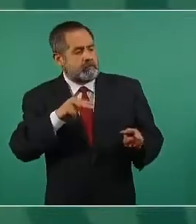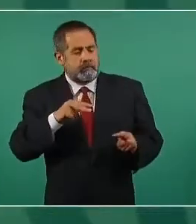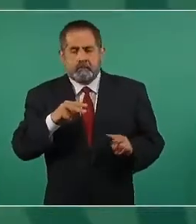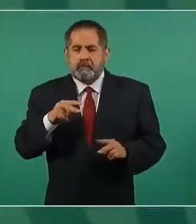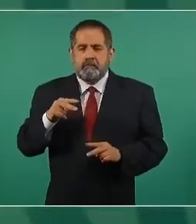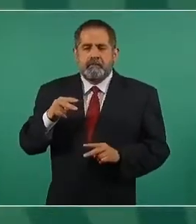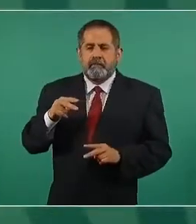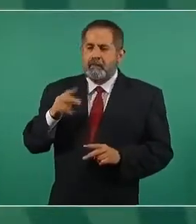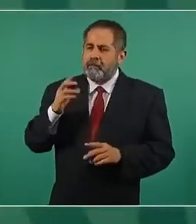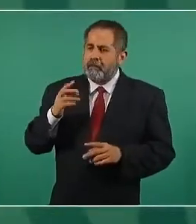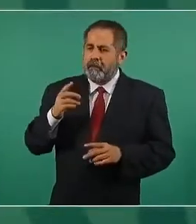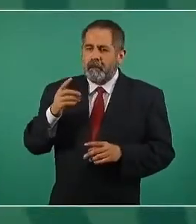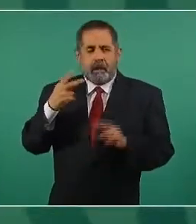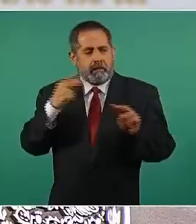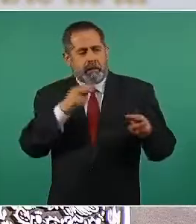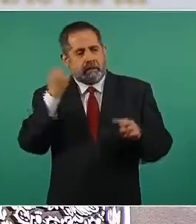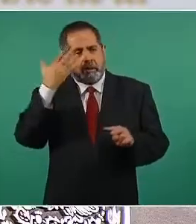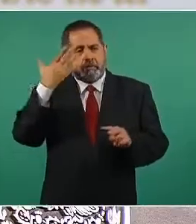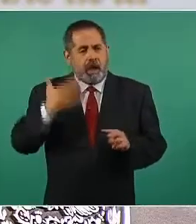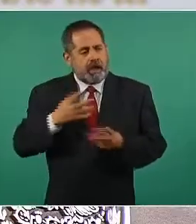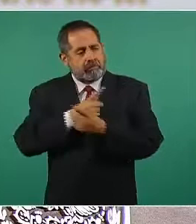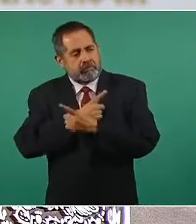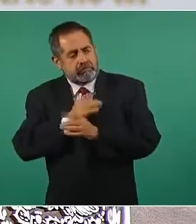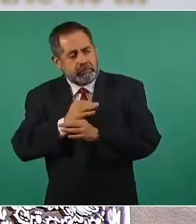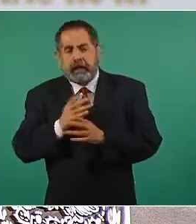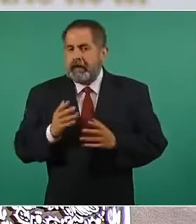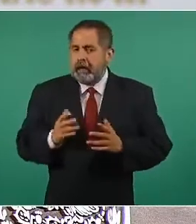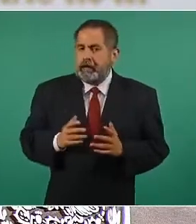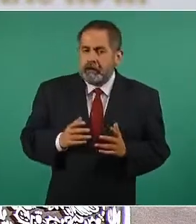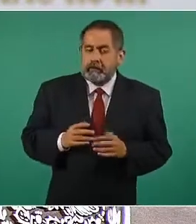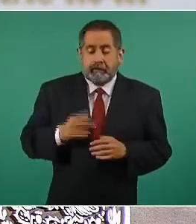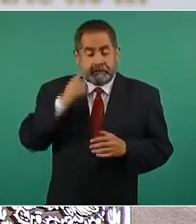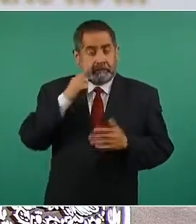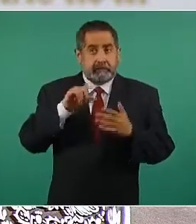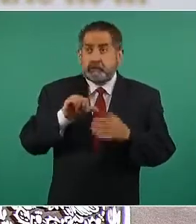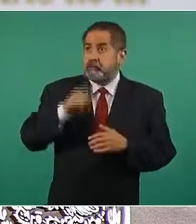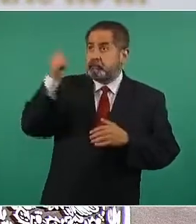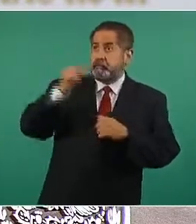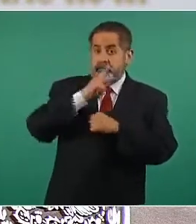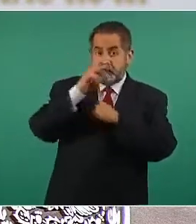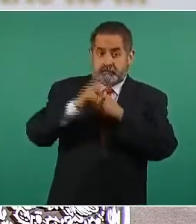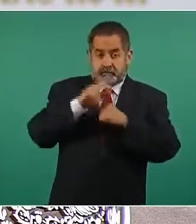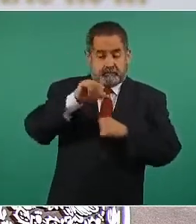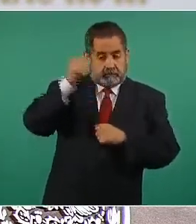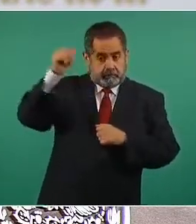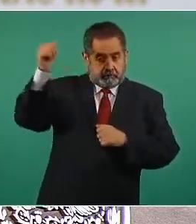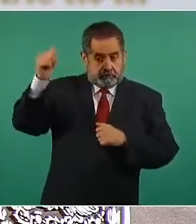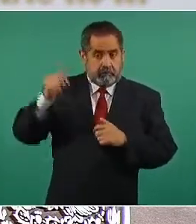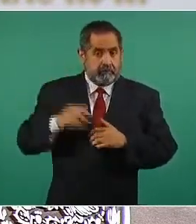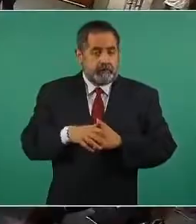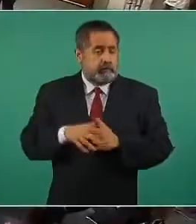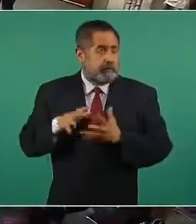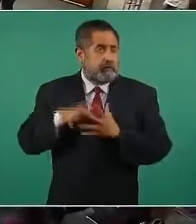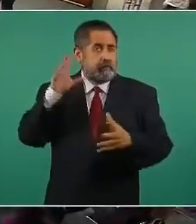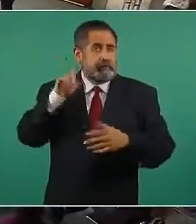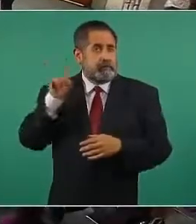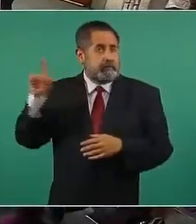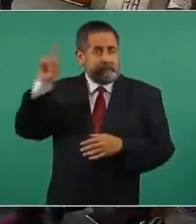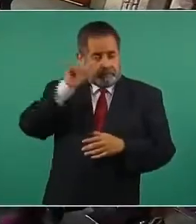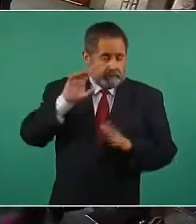porque en países extranjeros casi en todos